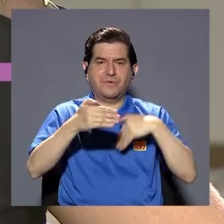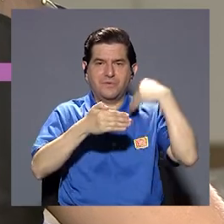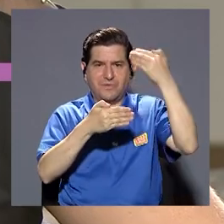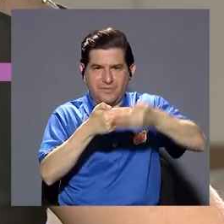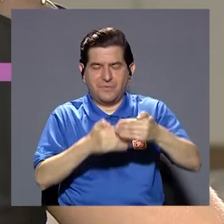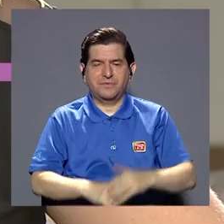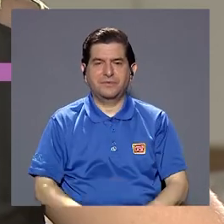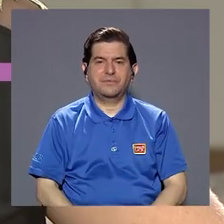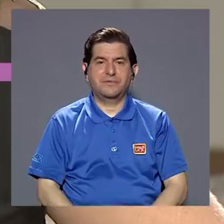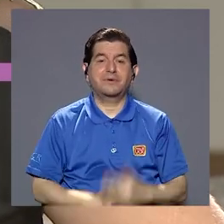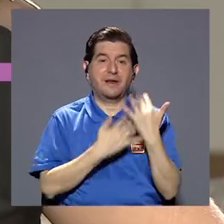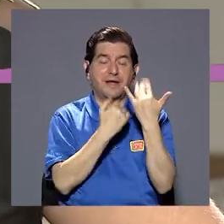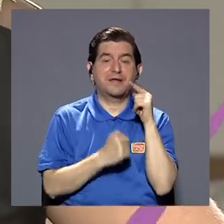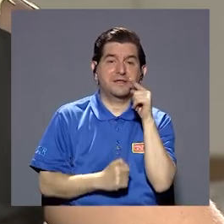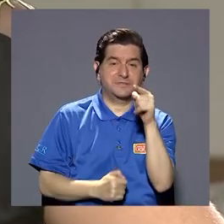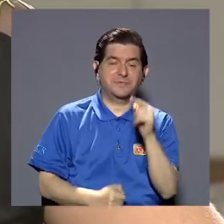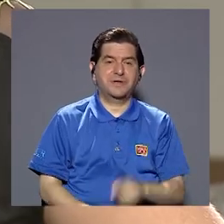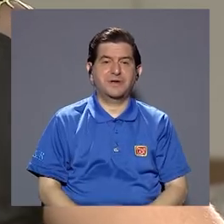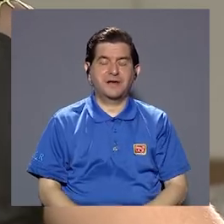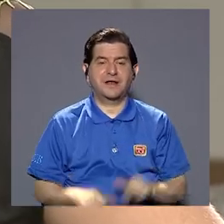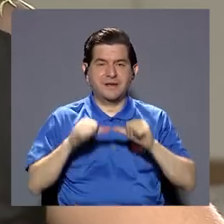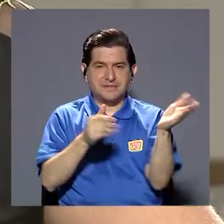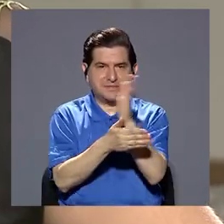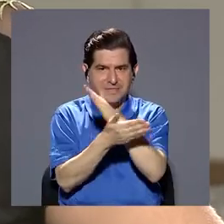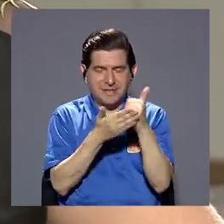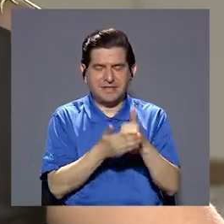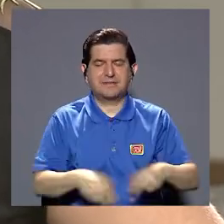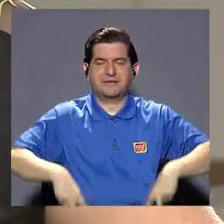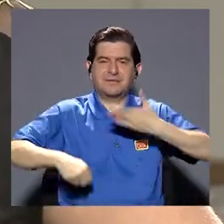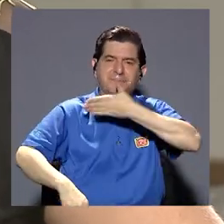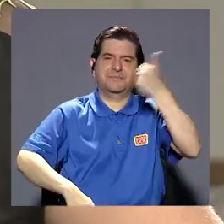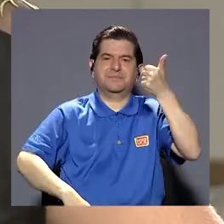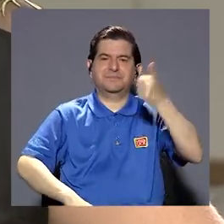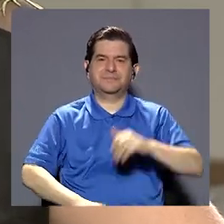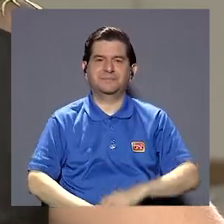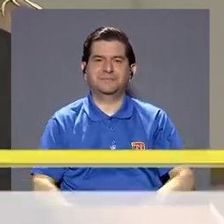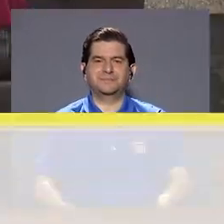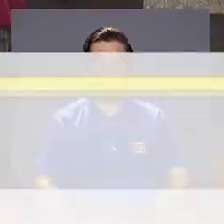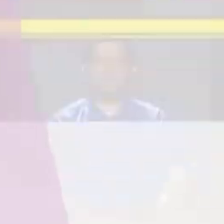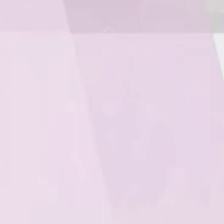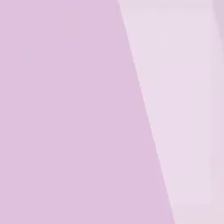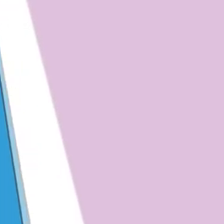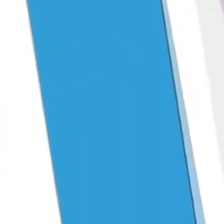y ya regresamos lo esperamos en nuestro próximo segmento de vivir mejor